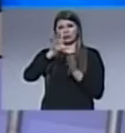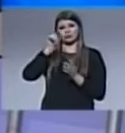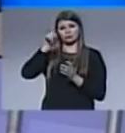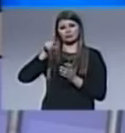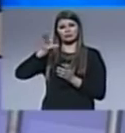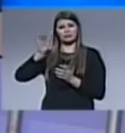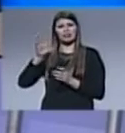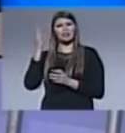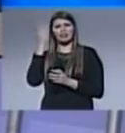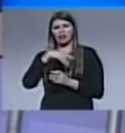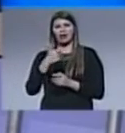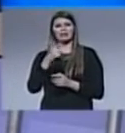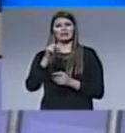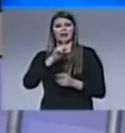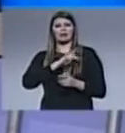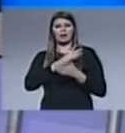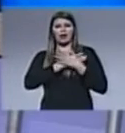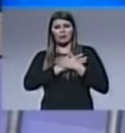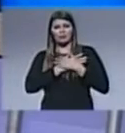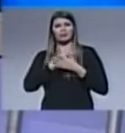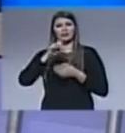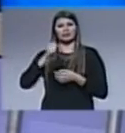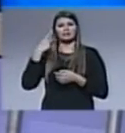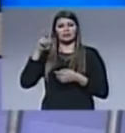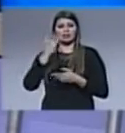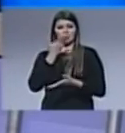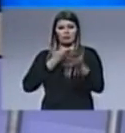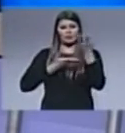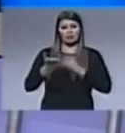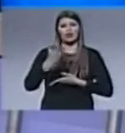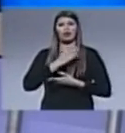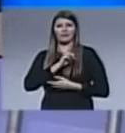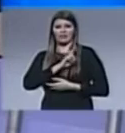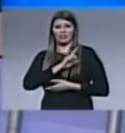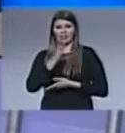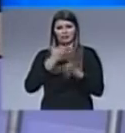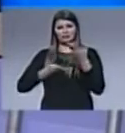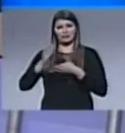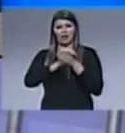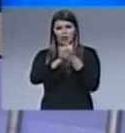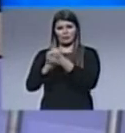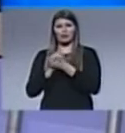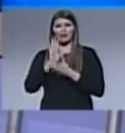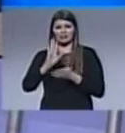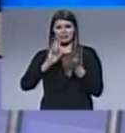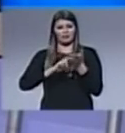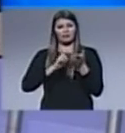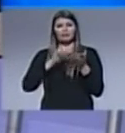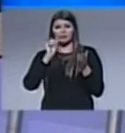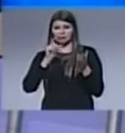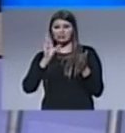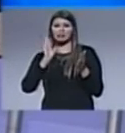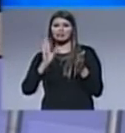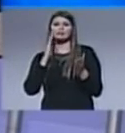nadie tiene mayor amor que este, que uno ponga su vida por sus amigos. Así como nos dice la Biblia y como nos